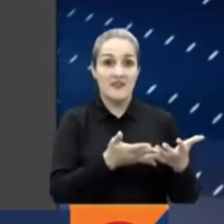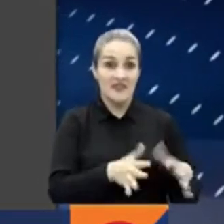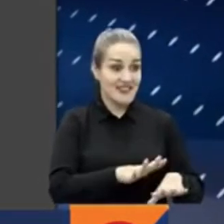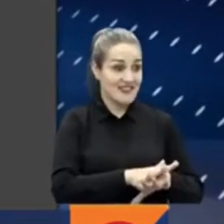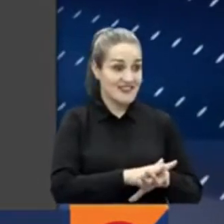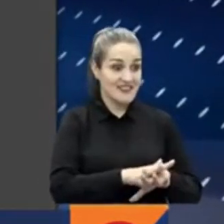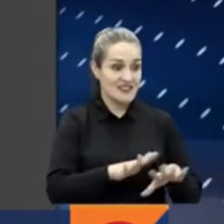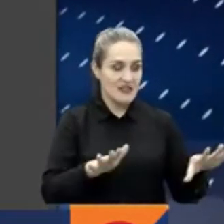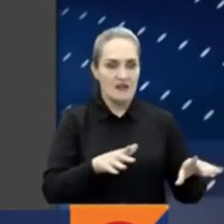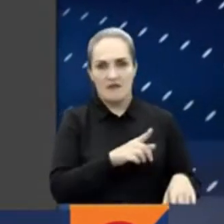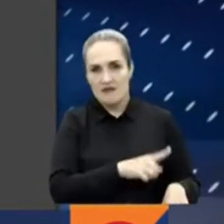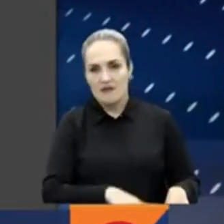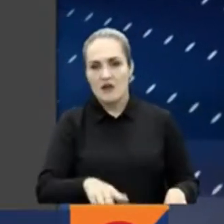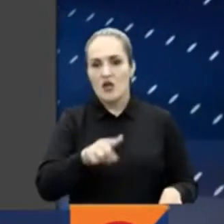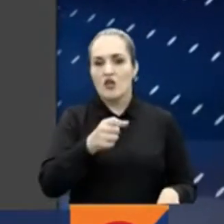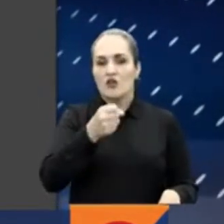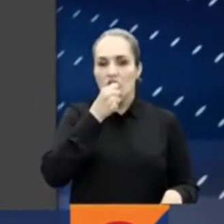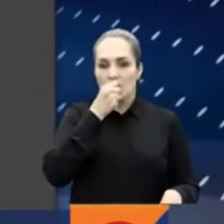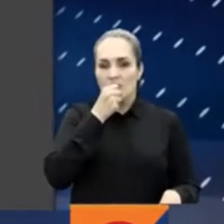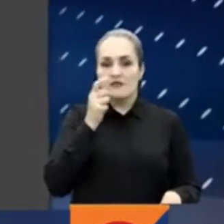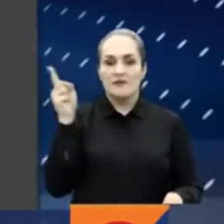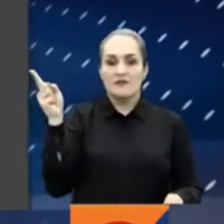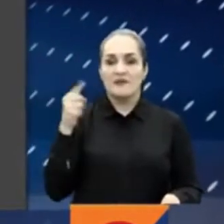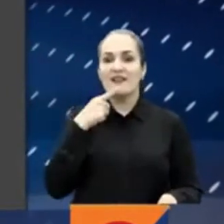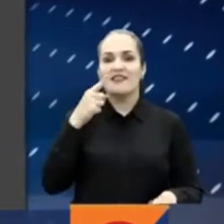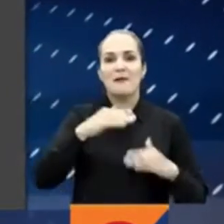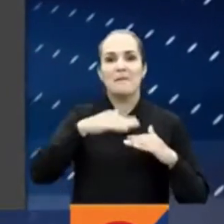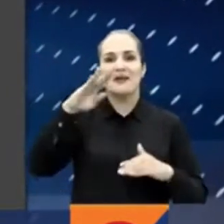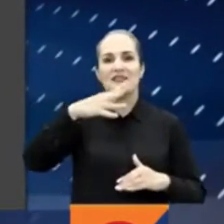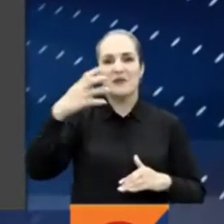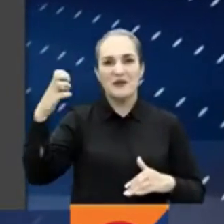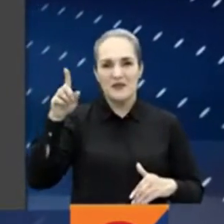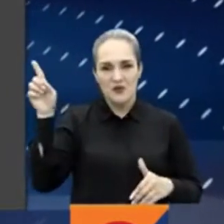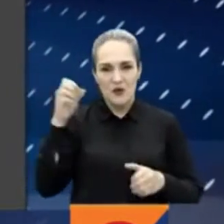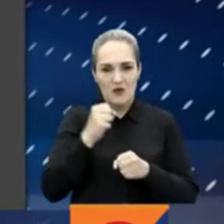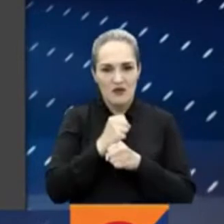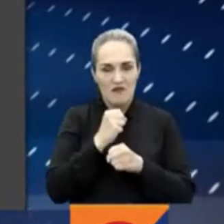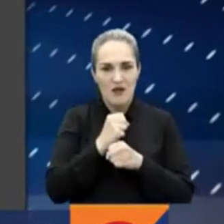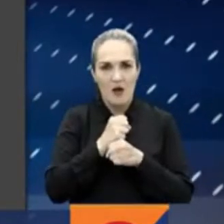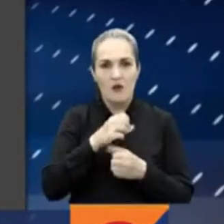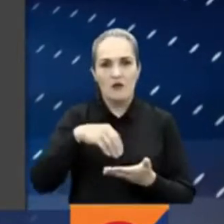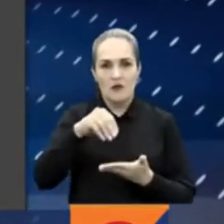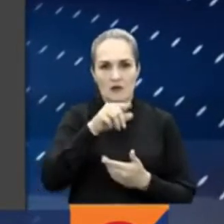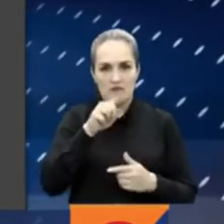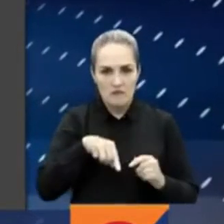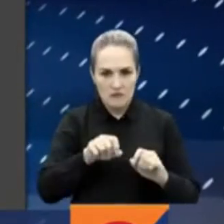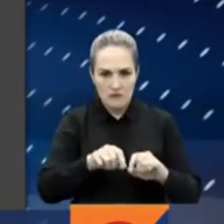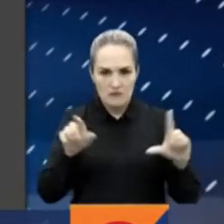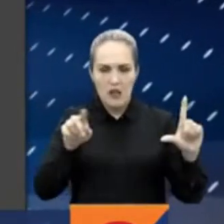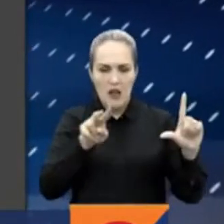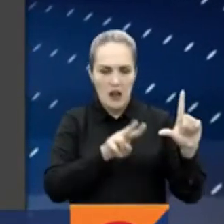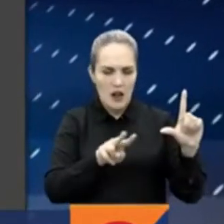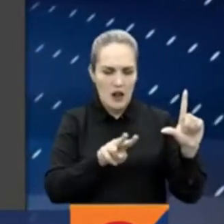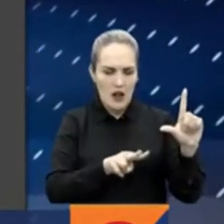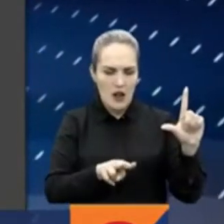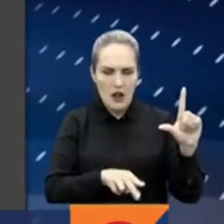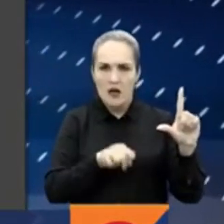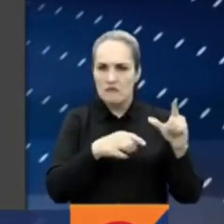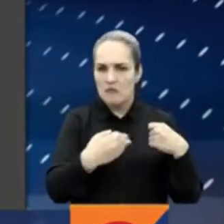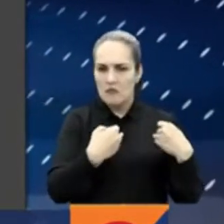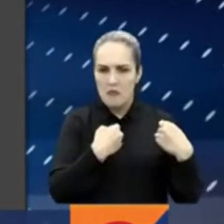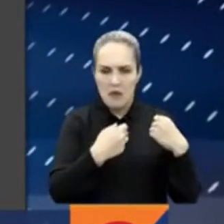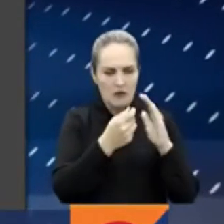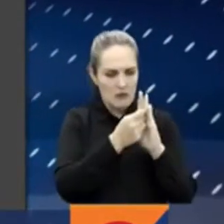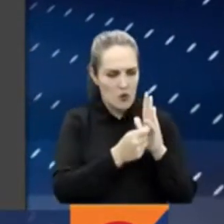diríjase a Noticias y dé clic en más de 400 oportunidades laborales en Atlántico. Lea con atención la descripción y los